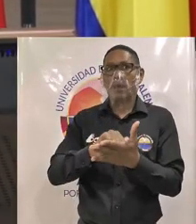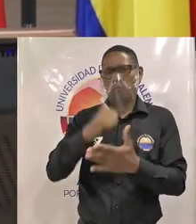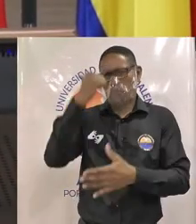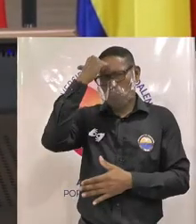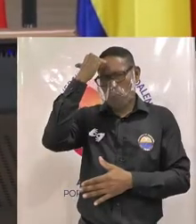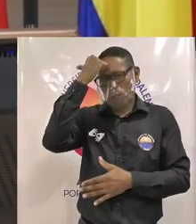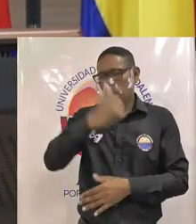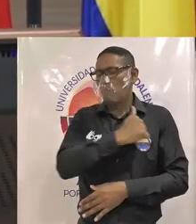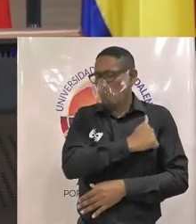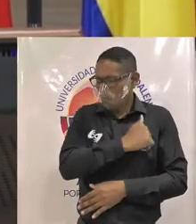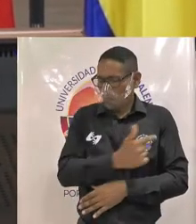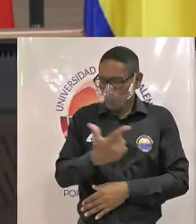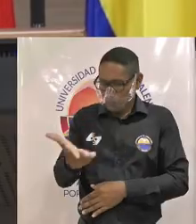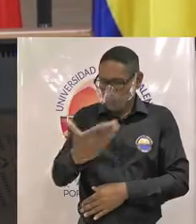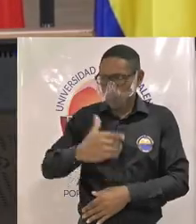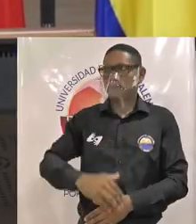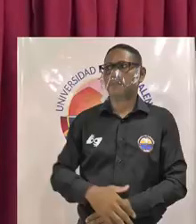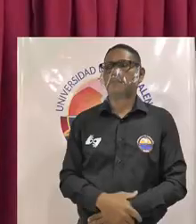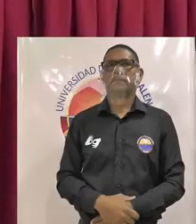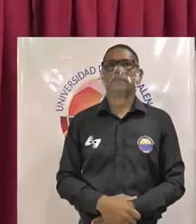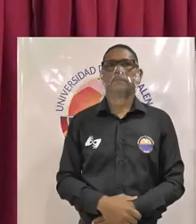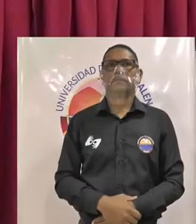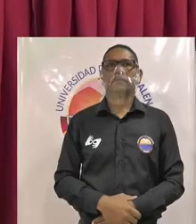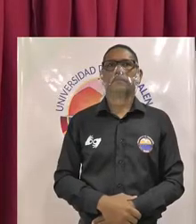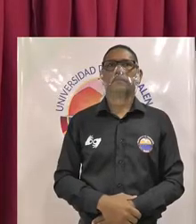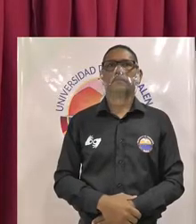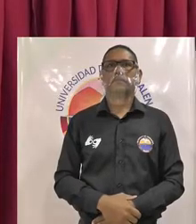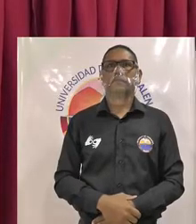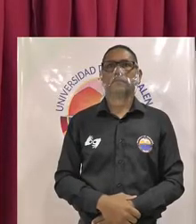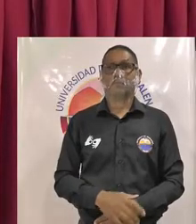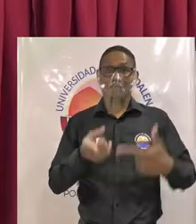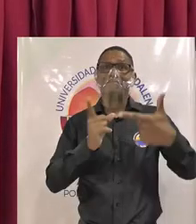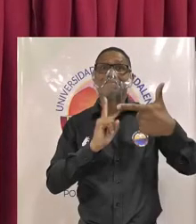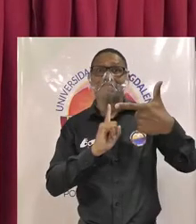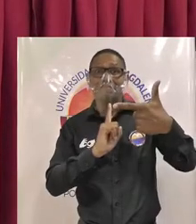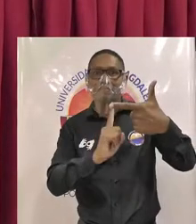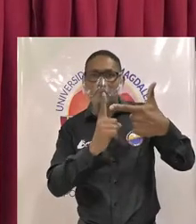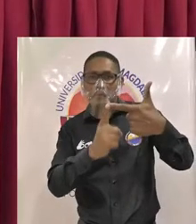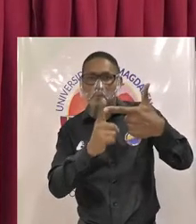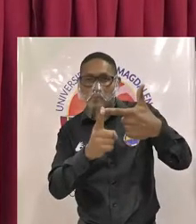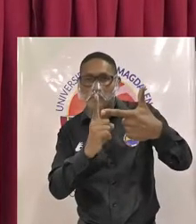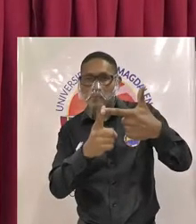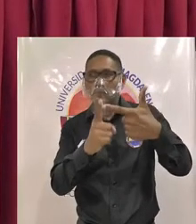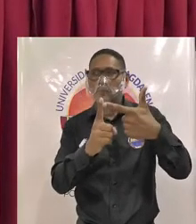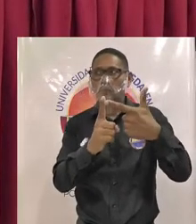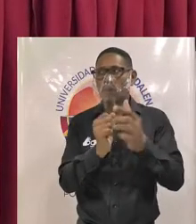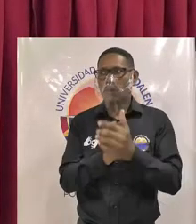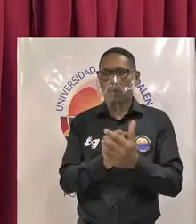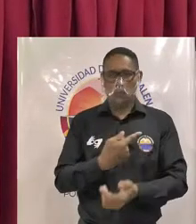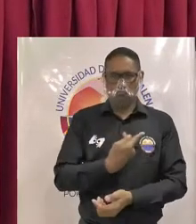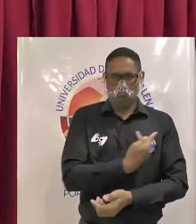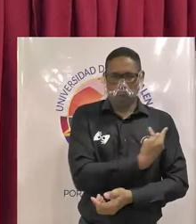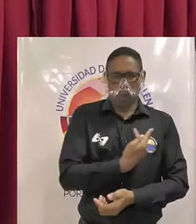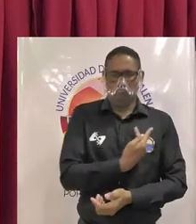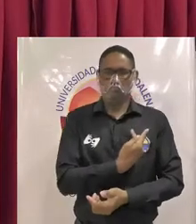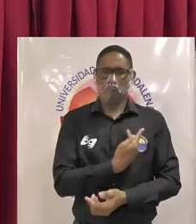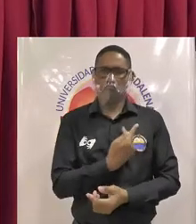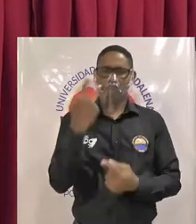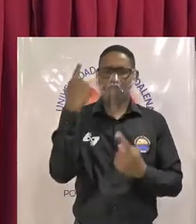tres minutos bueno con este eje nosotros hemos digamos